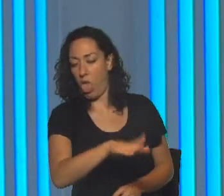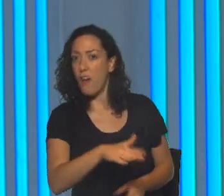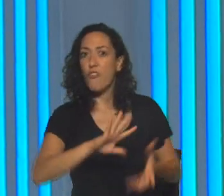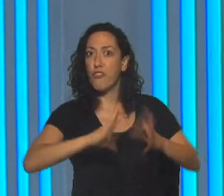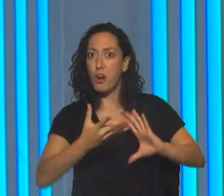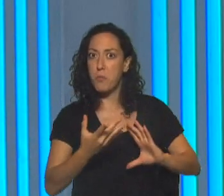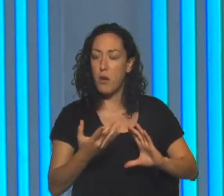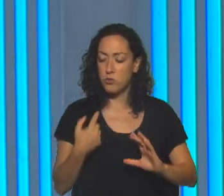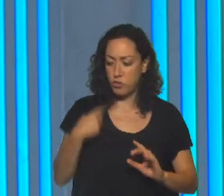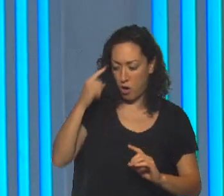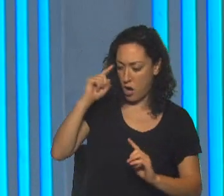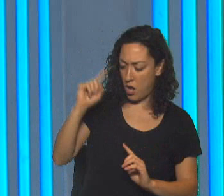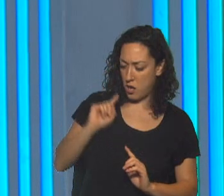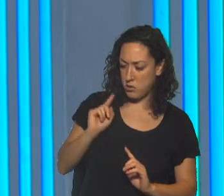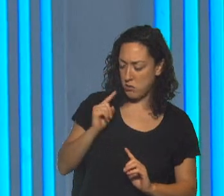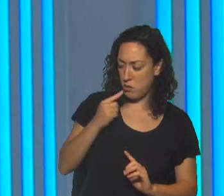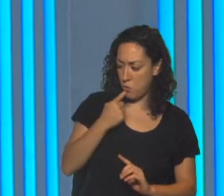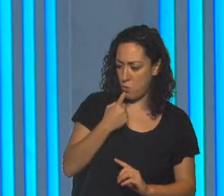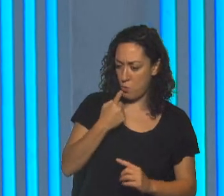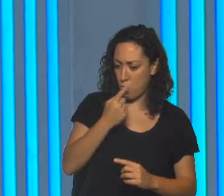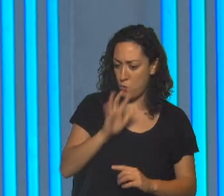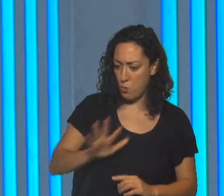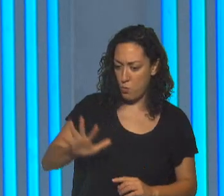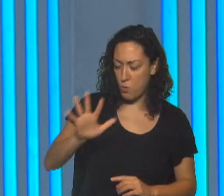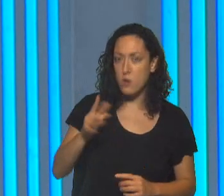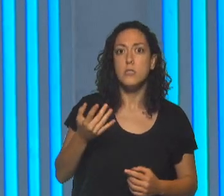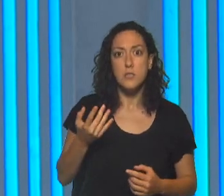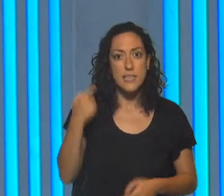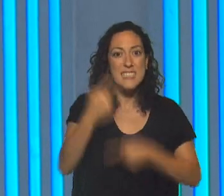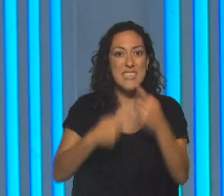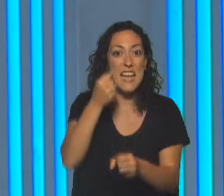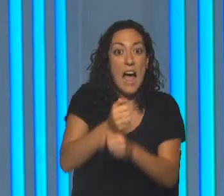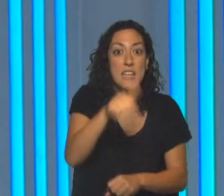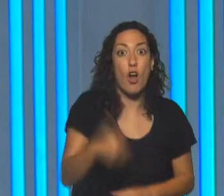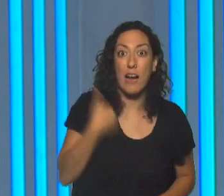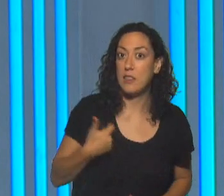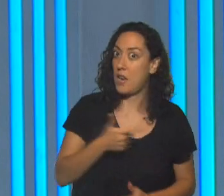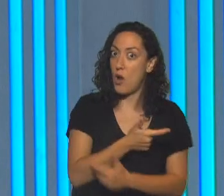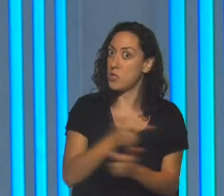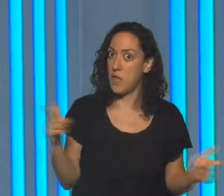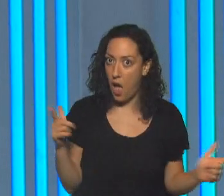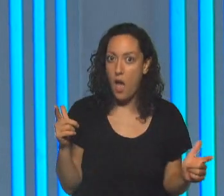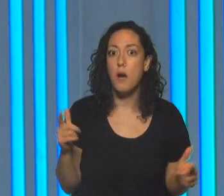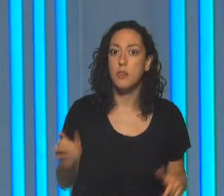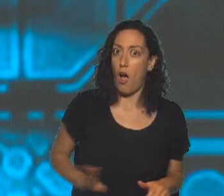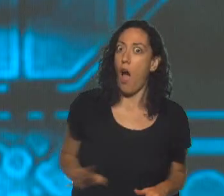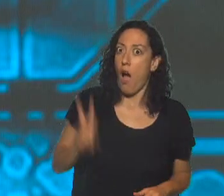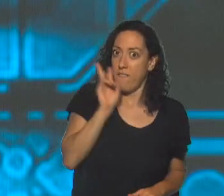de lo que vos creés. Y fue muy importante en Estados Unidos. Esa serie todavía no está disponible en Argentina, pero la verdad que me dieron muchas ganas de verla. Qué interesante.